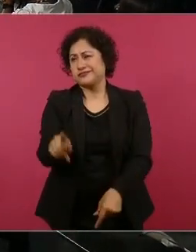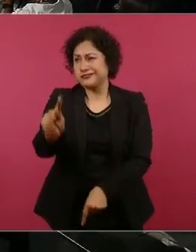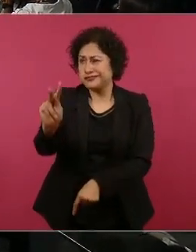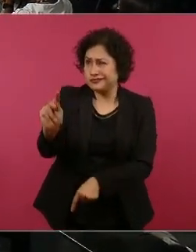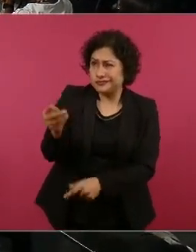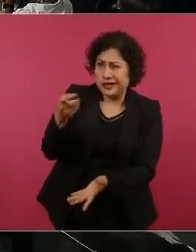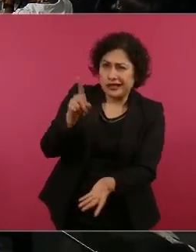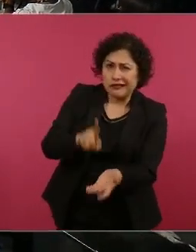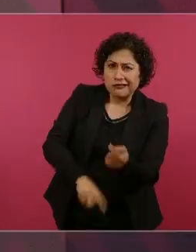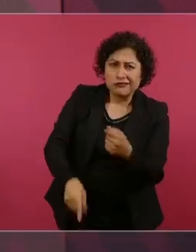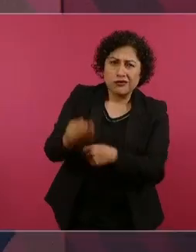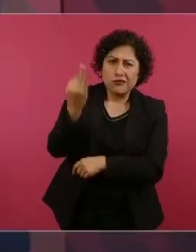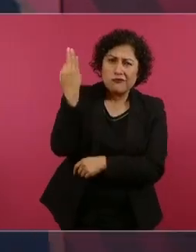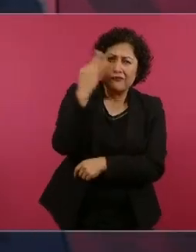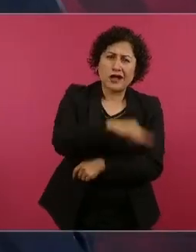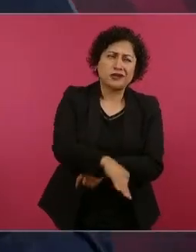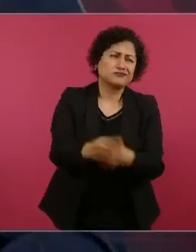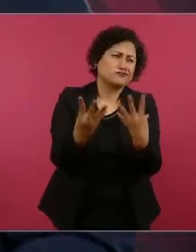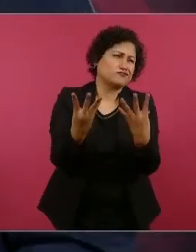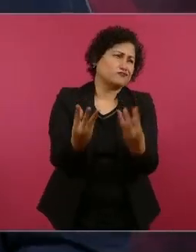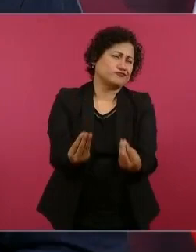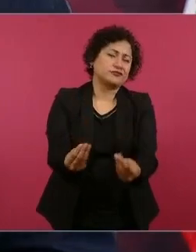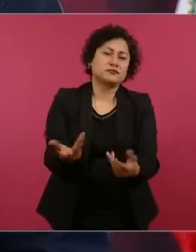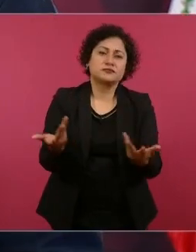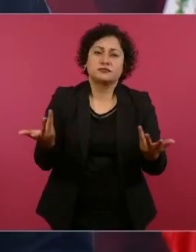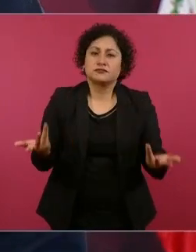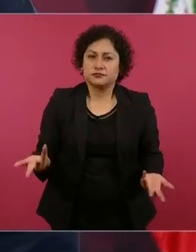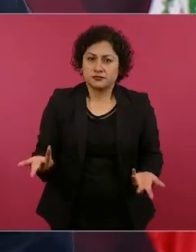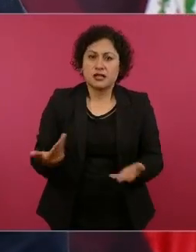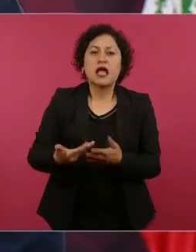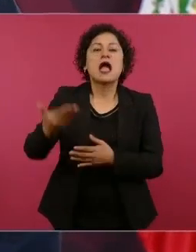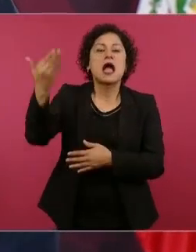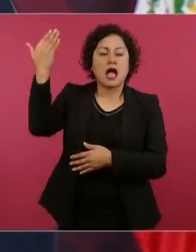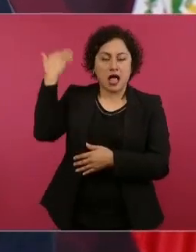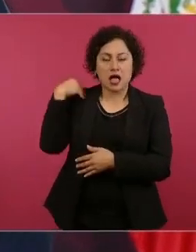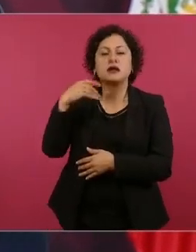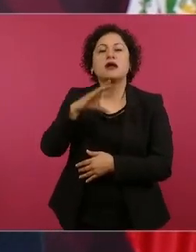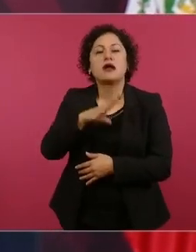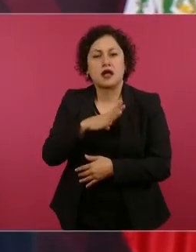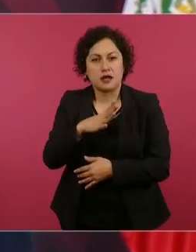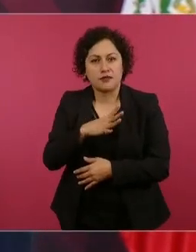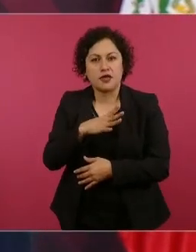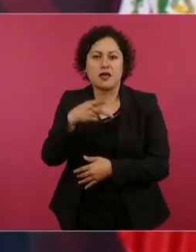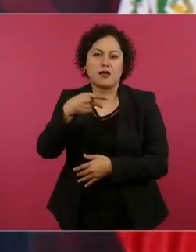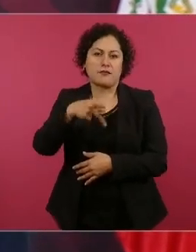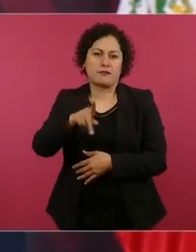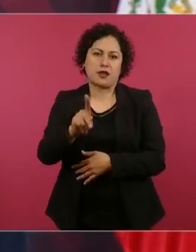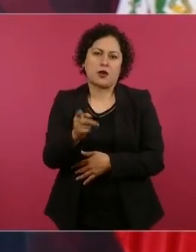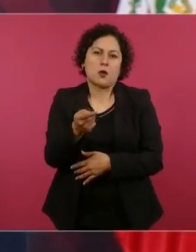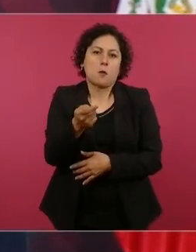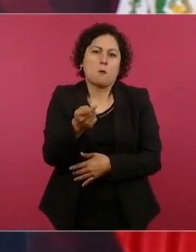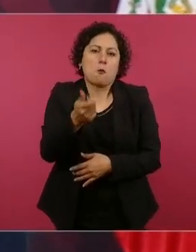O había, pero no tanta. Y ahora las redes sociales.